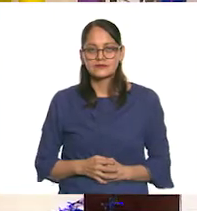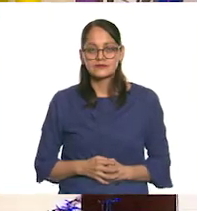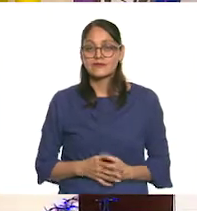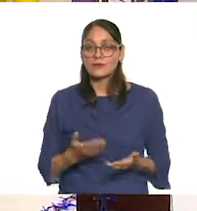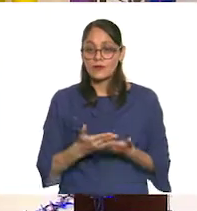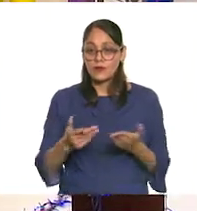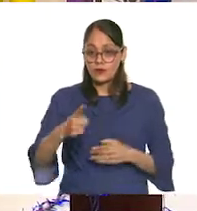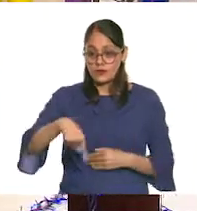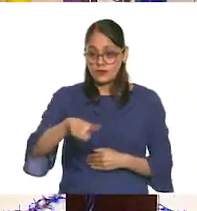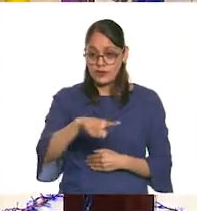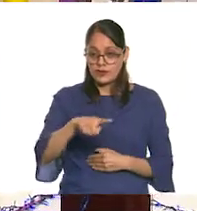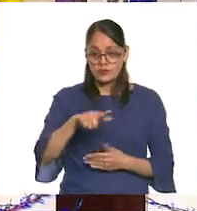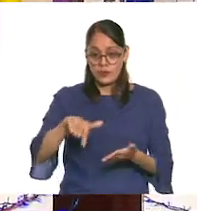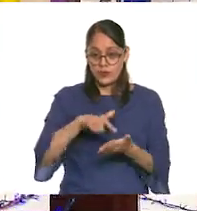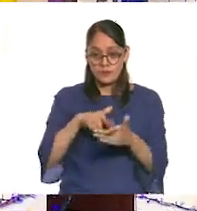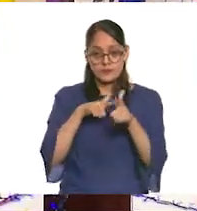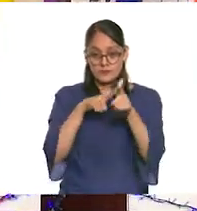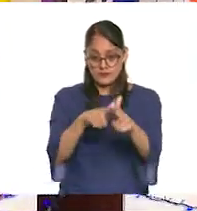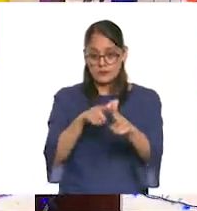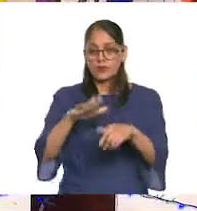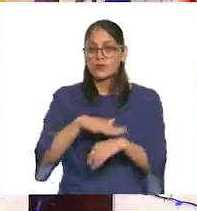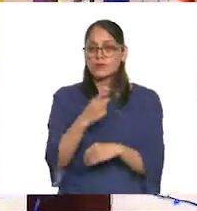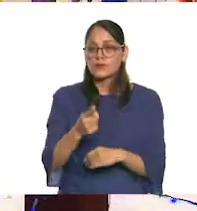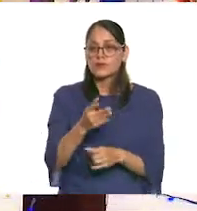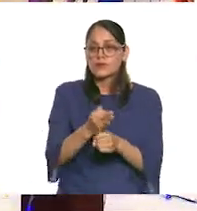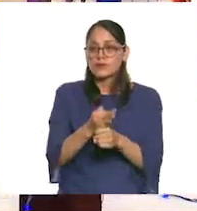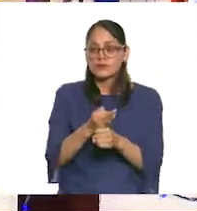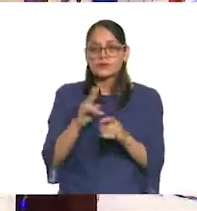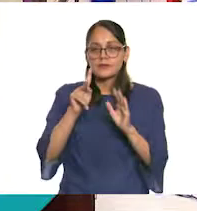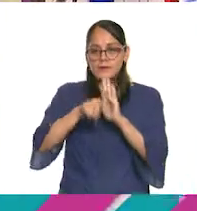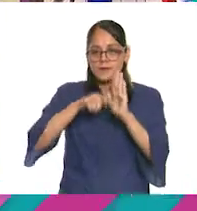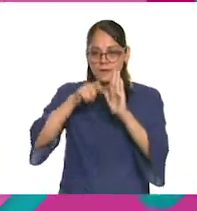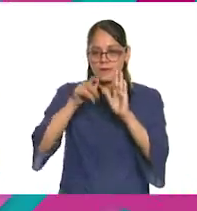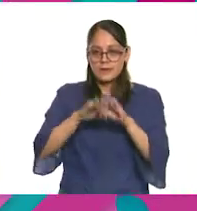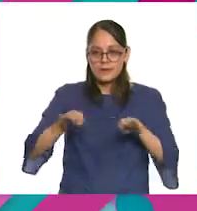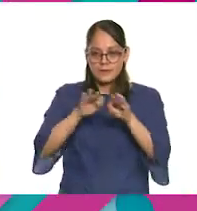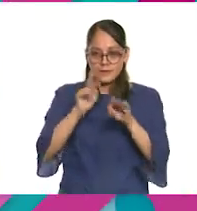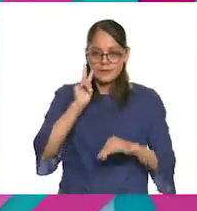No se muevan de sus lugares porque vamos a ver una cápsula muy importante.